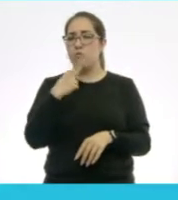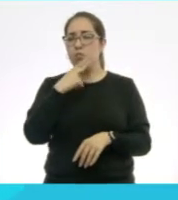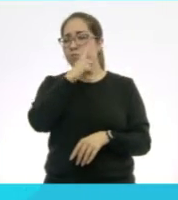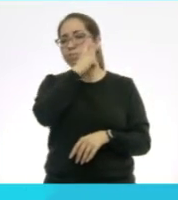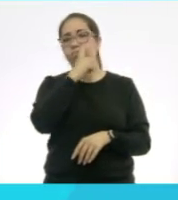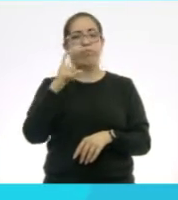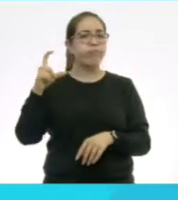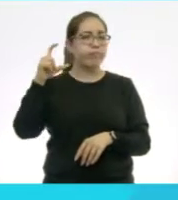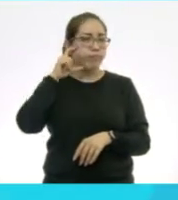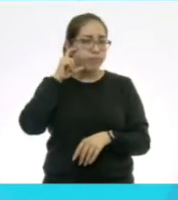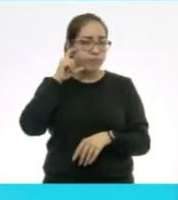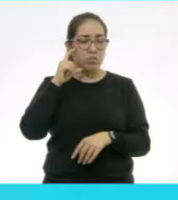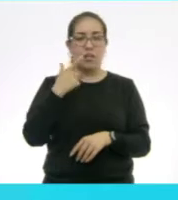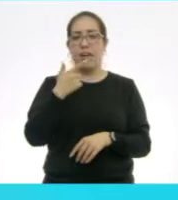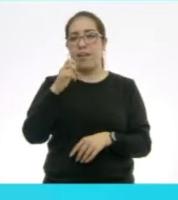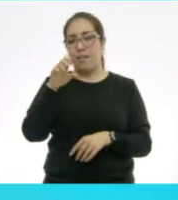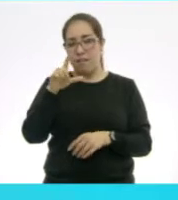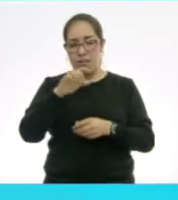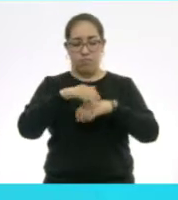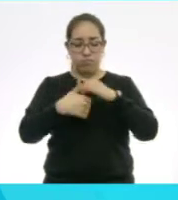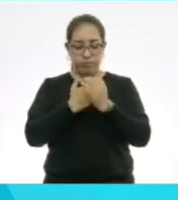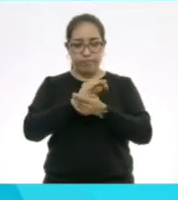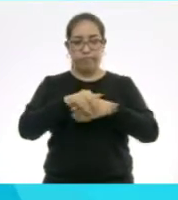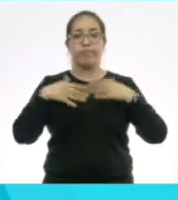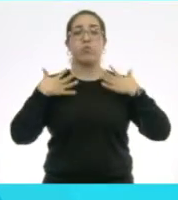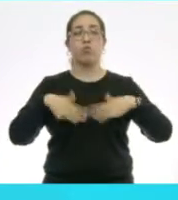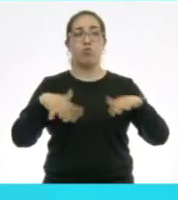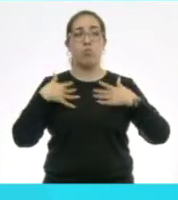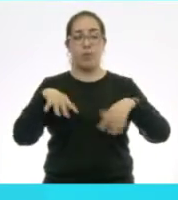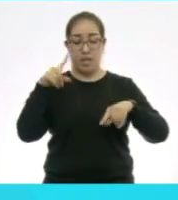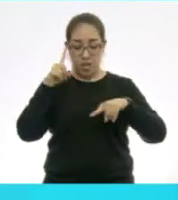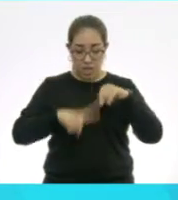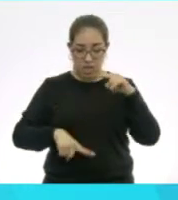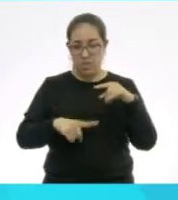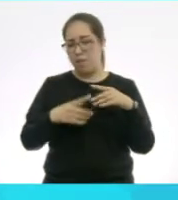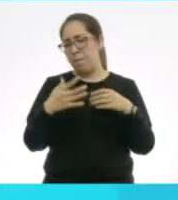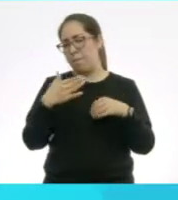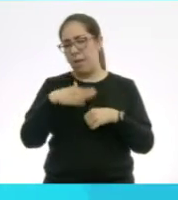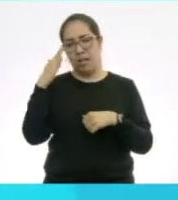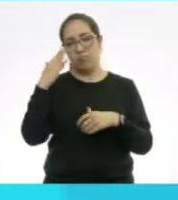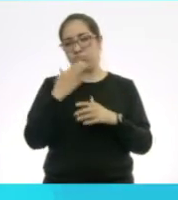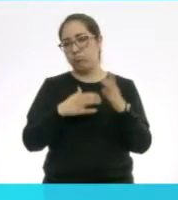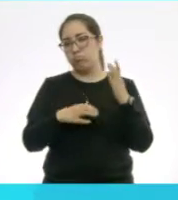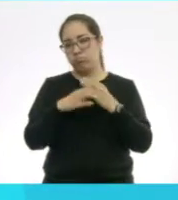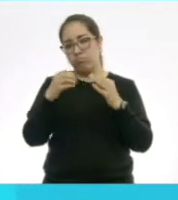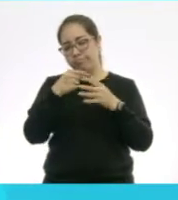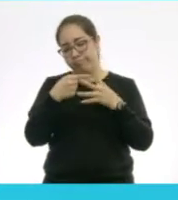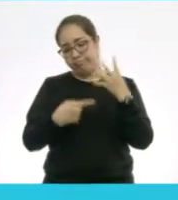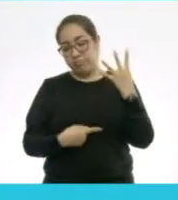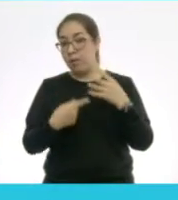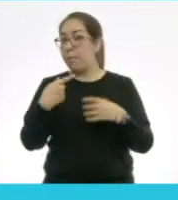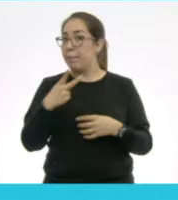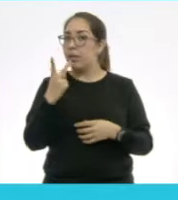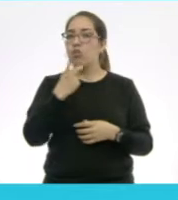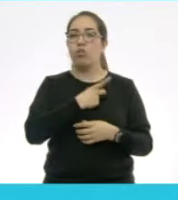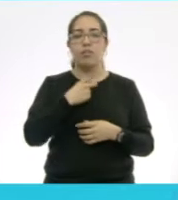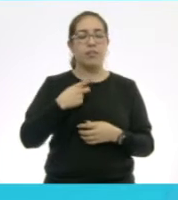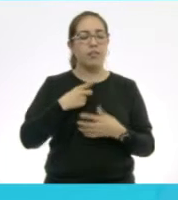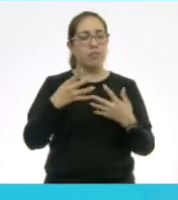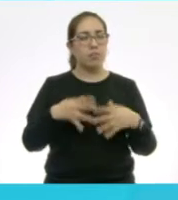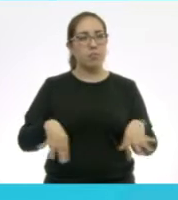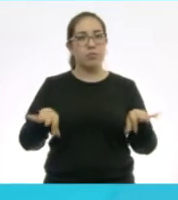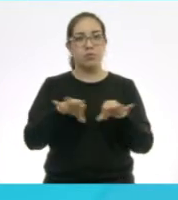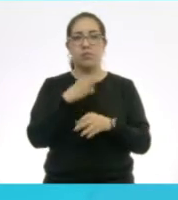desinfectarse al llegar a casa, bañarse, cambiarse de ropa, entre muchas cosas más. Pero hay que lavarse bien las